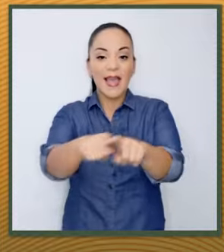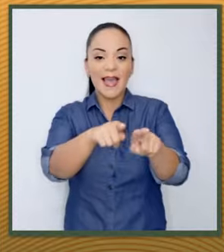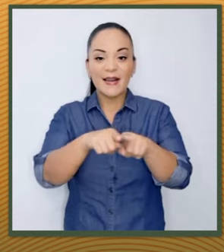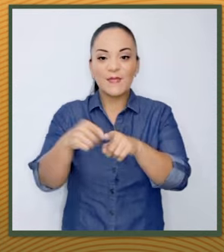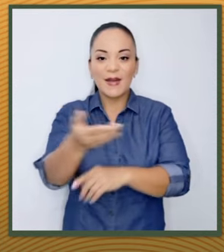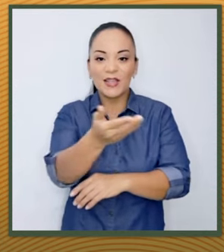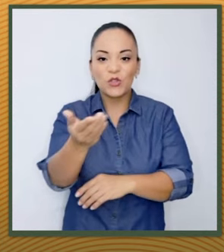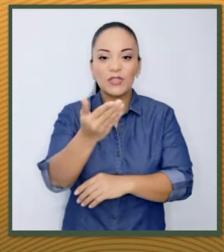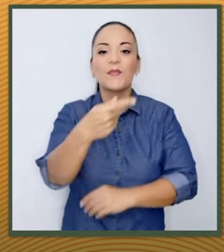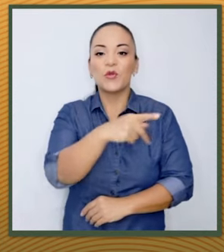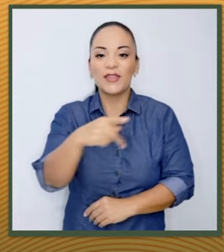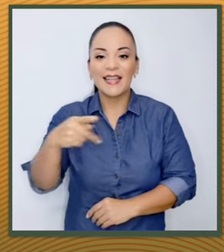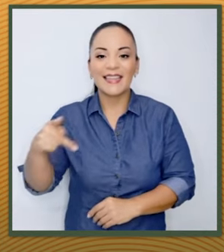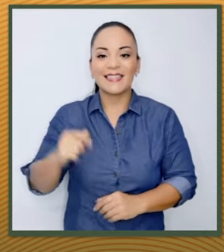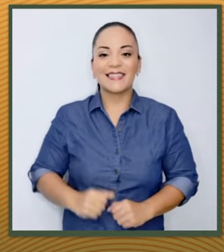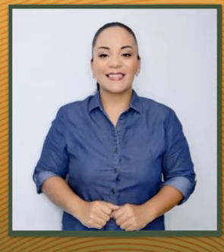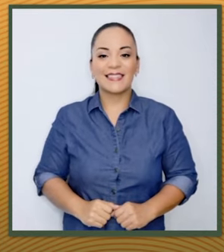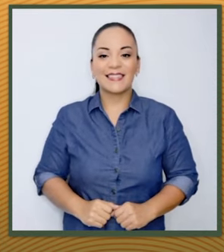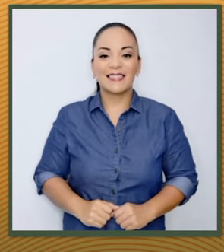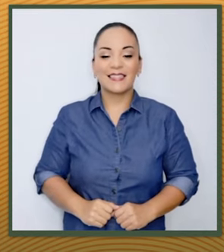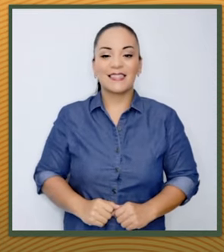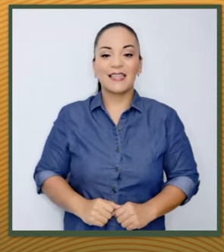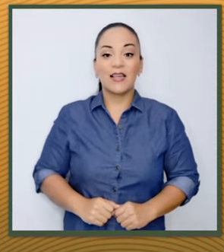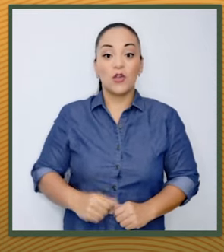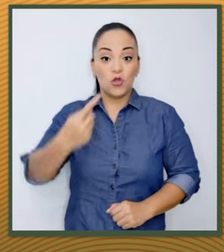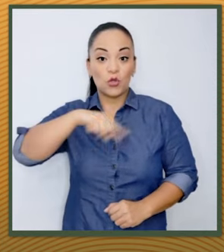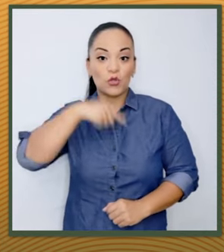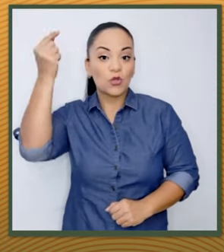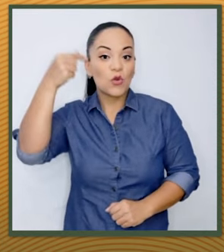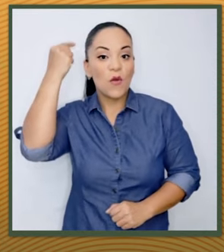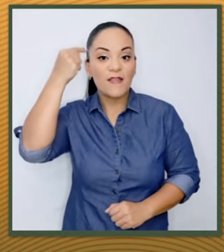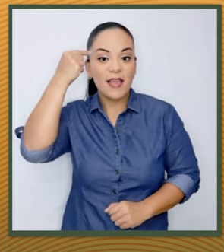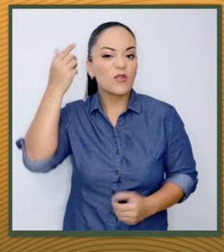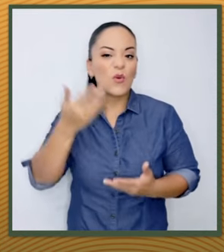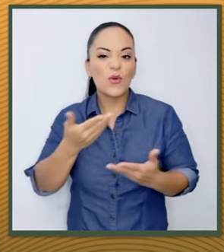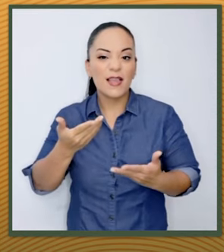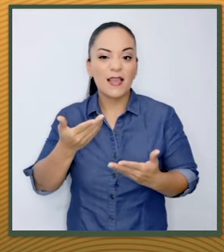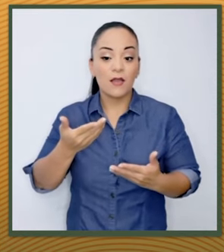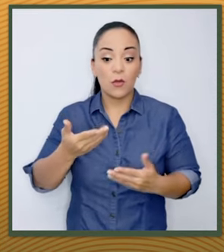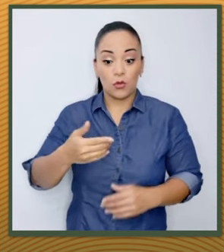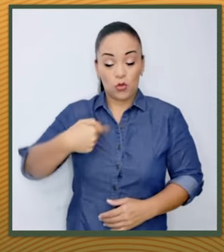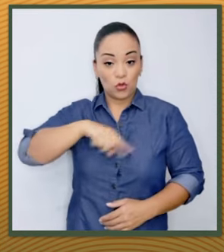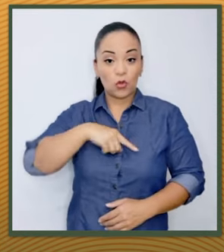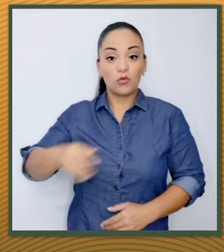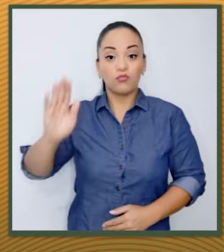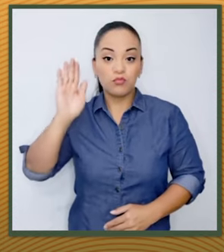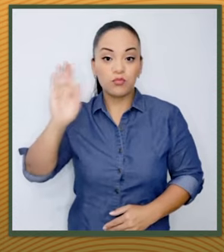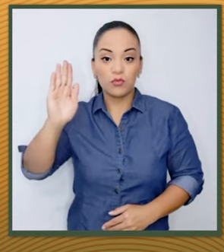Hermanas y hermanos porteños, para este gobierno la palabra